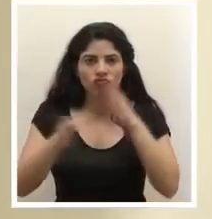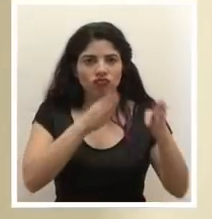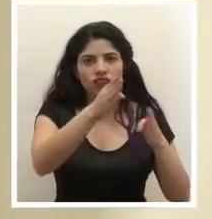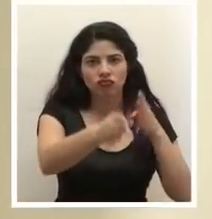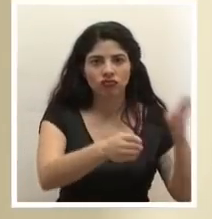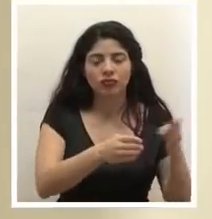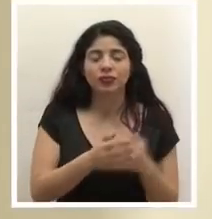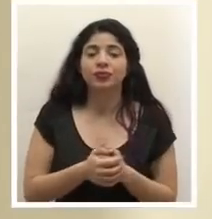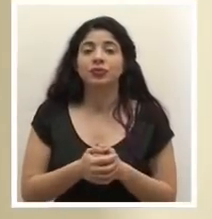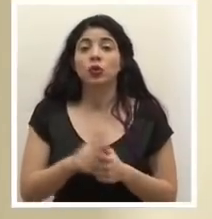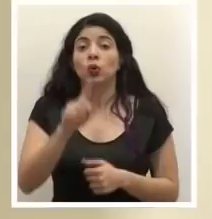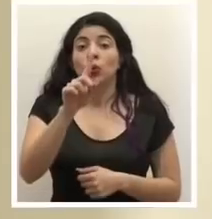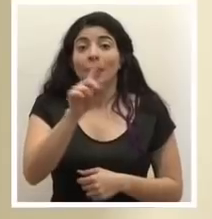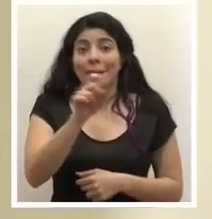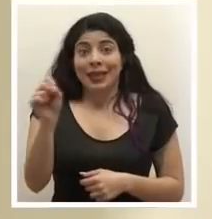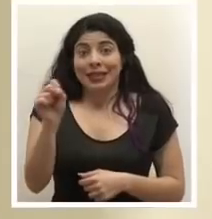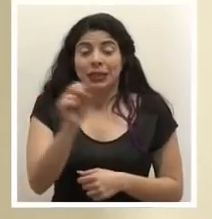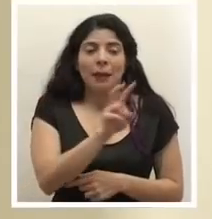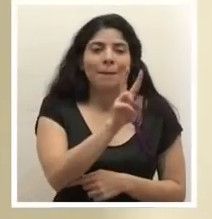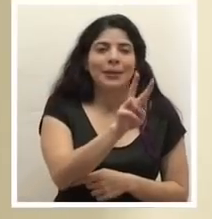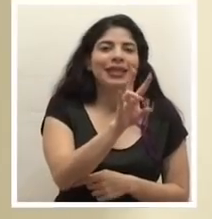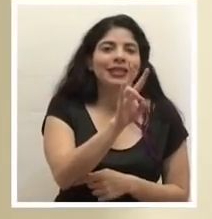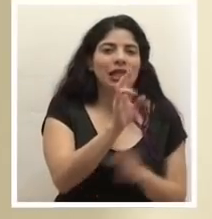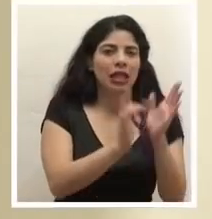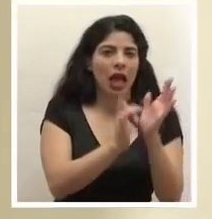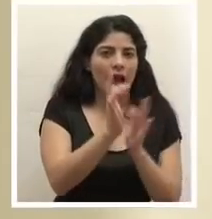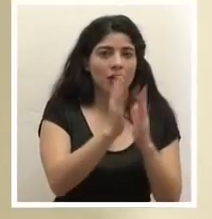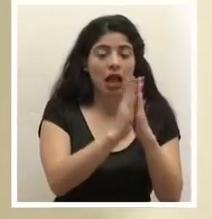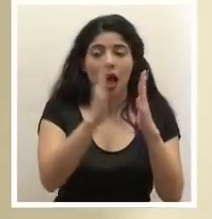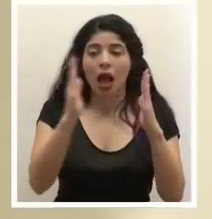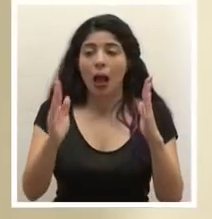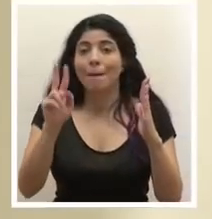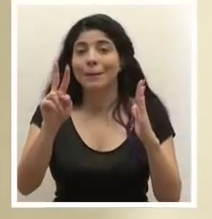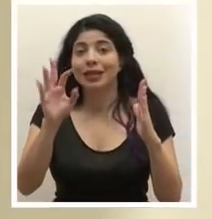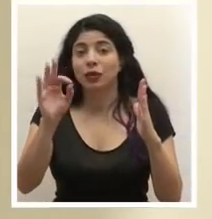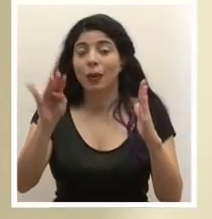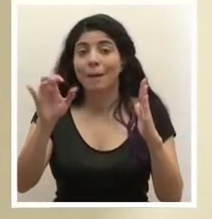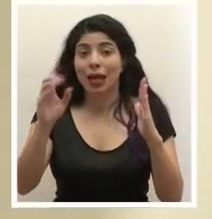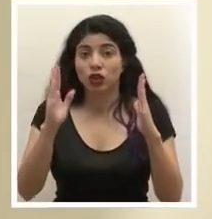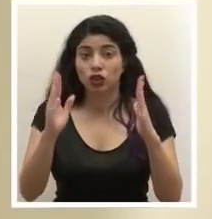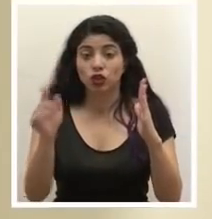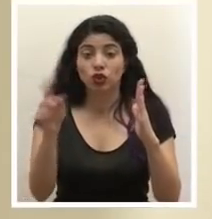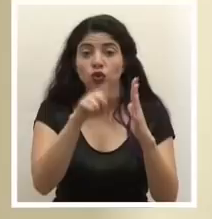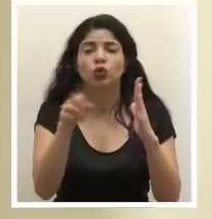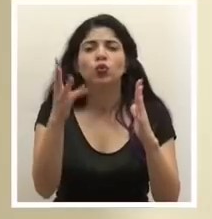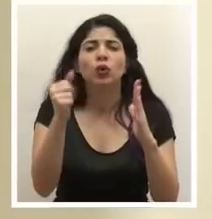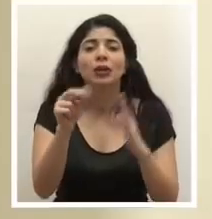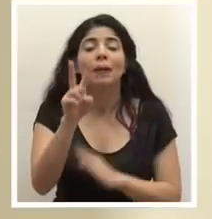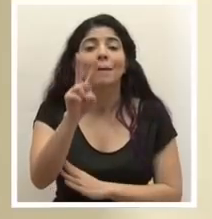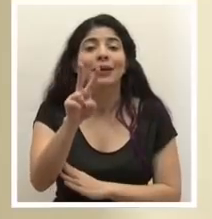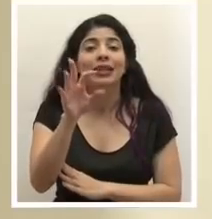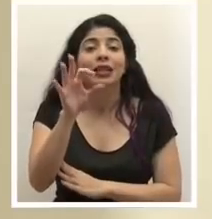En un mes, del 27 de abril al 29 de mayo, se realizaron 29